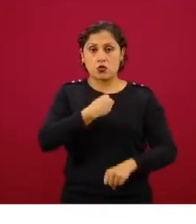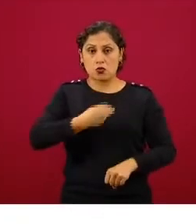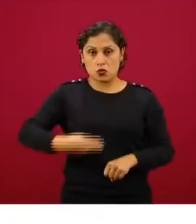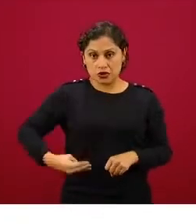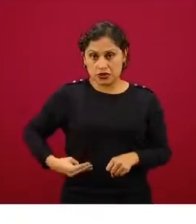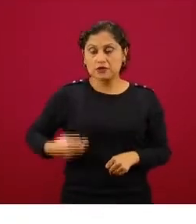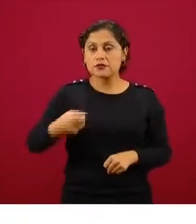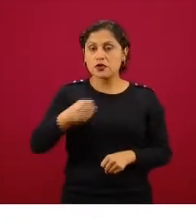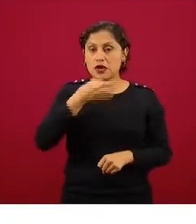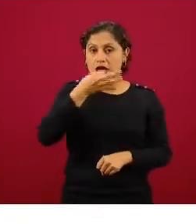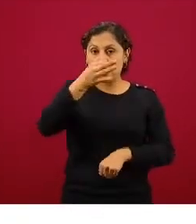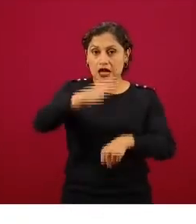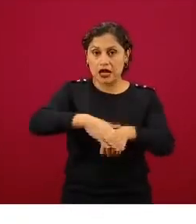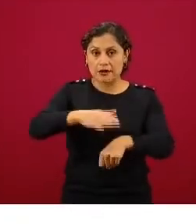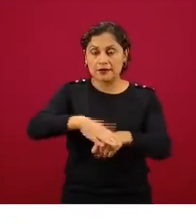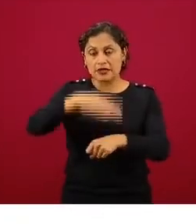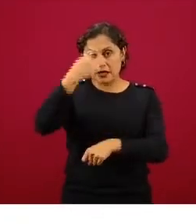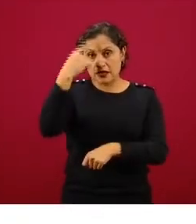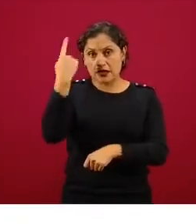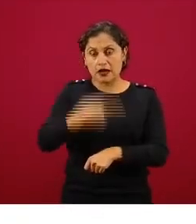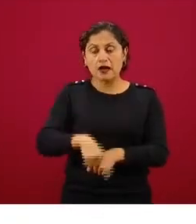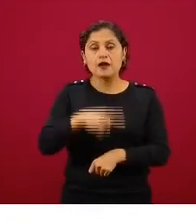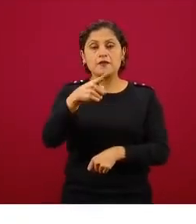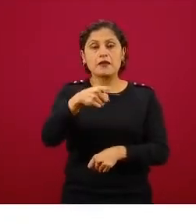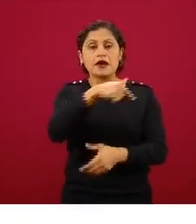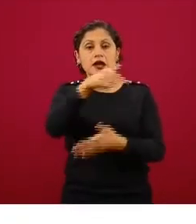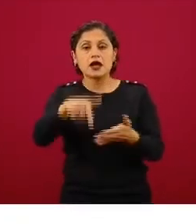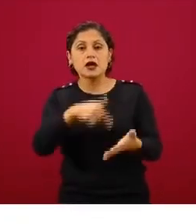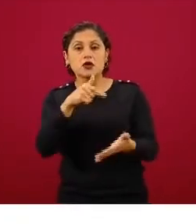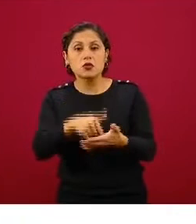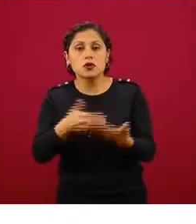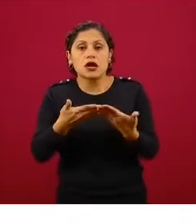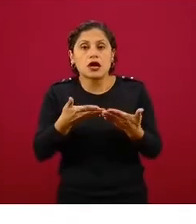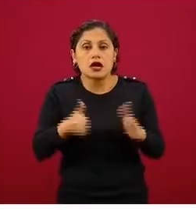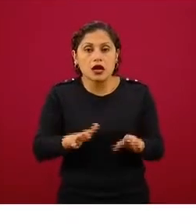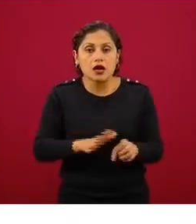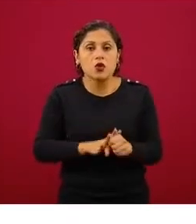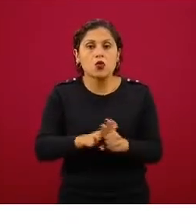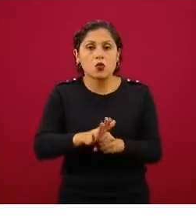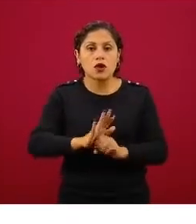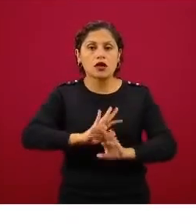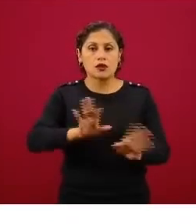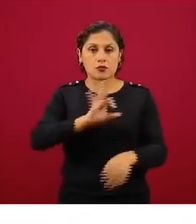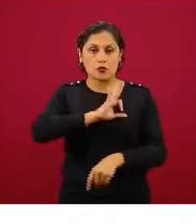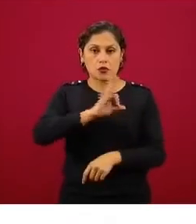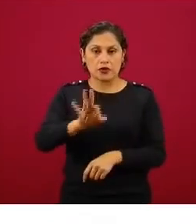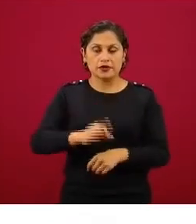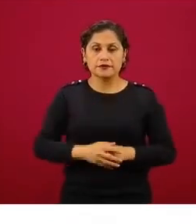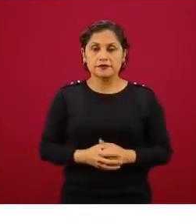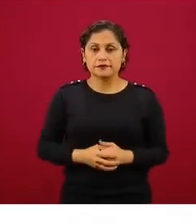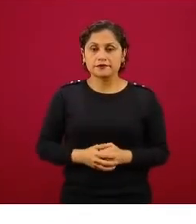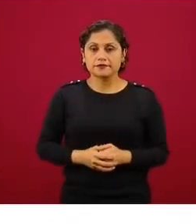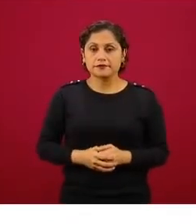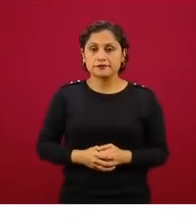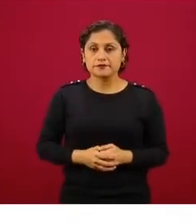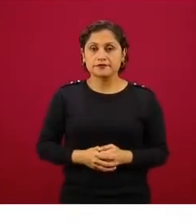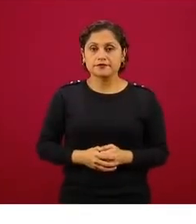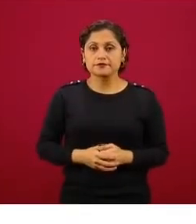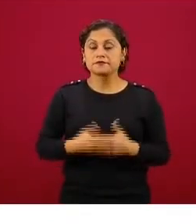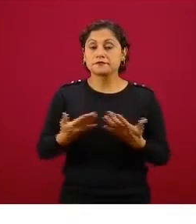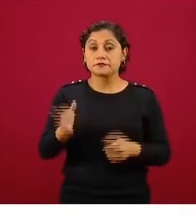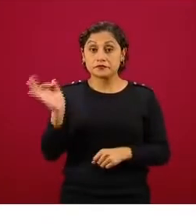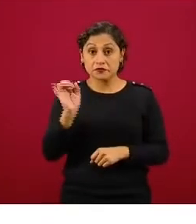sanitaria y definirá qué tipo de empresas y centros laborales están autorizados para llevar a cabo sus actividades. En el caso de que sea